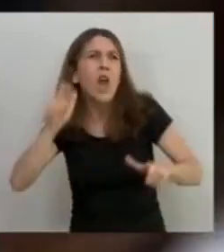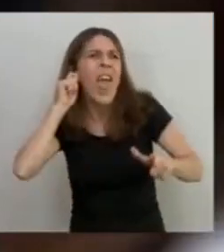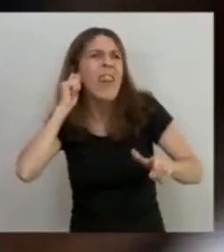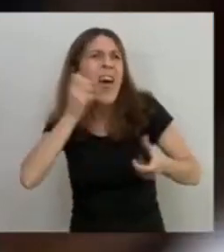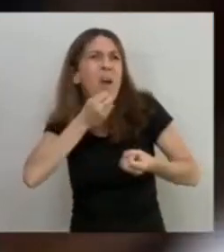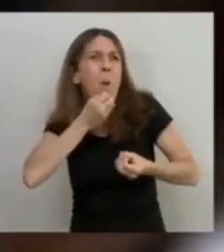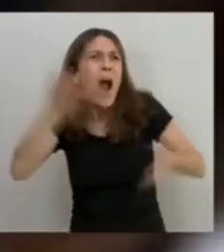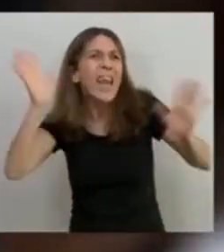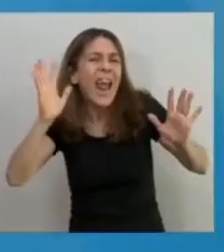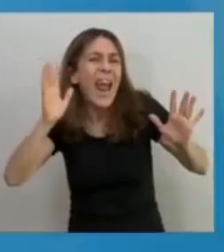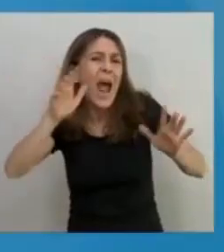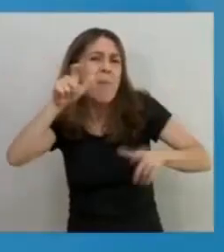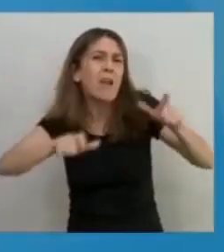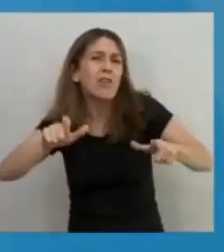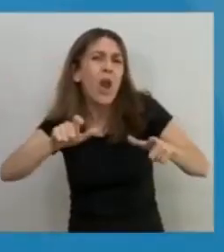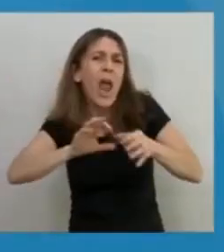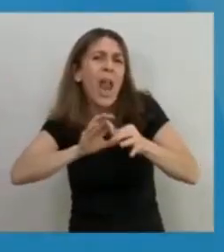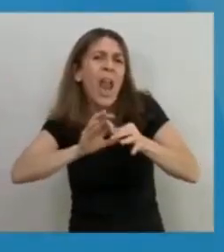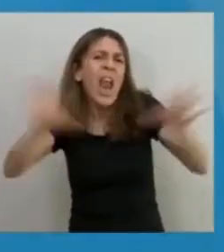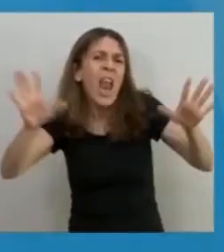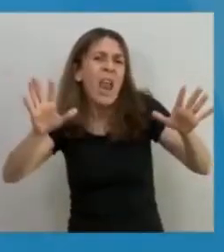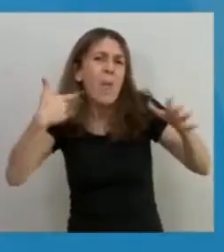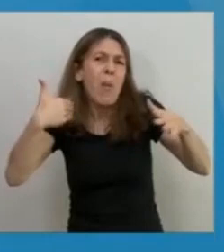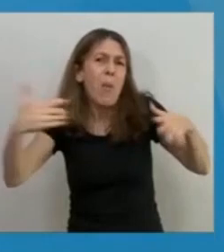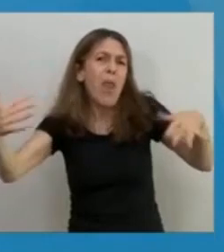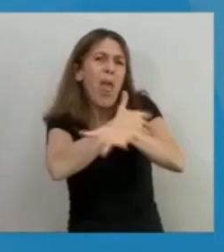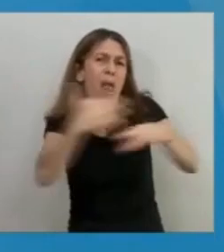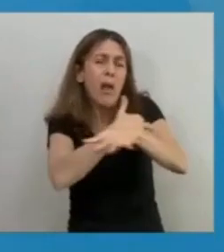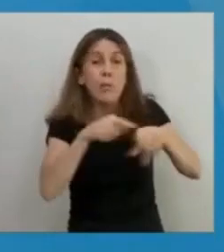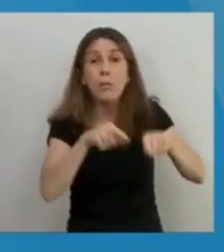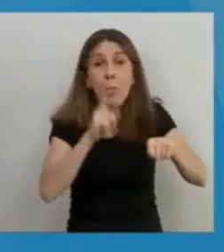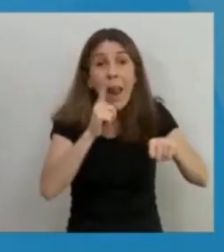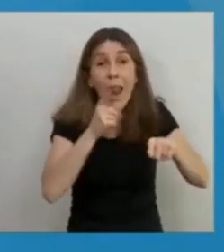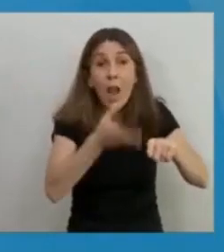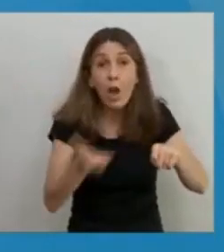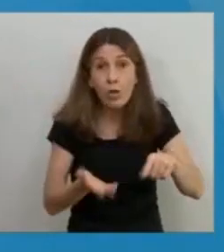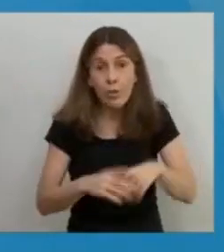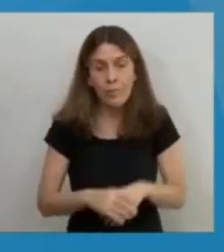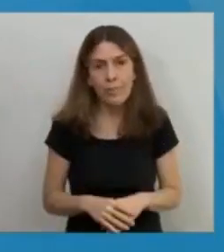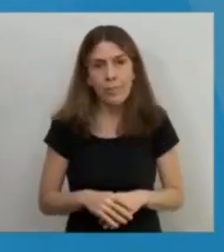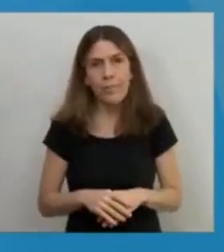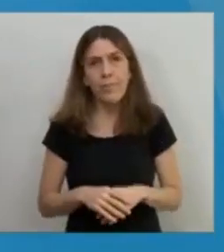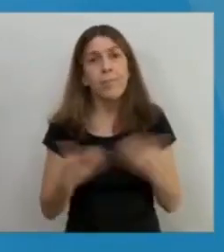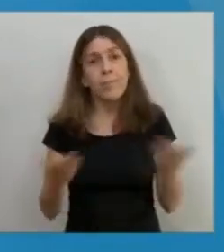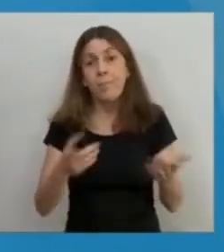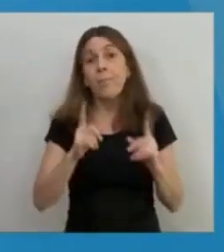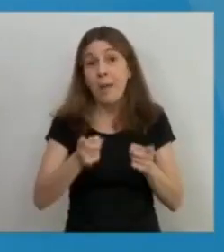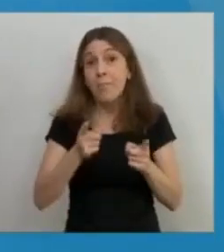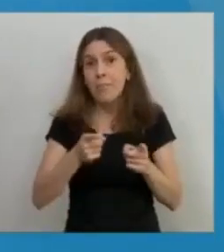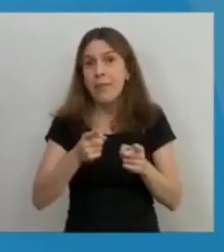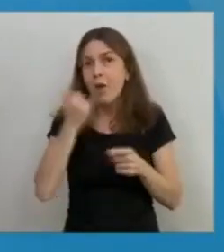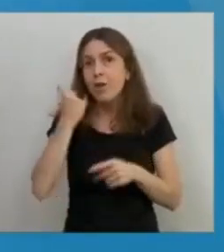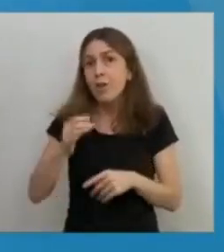aglomerarse, es definitivamente arriesgoso. Y en virtud de esa